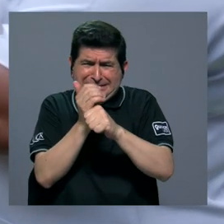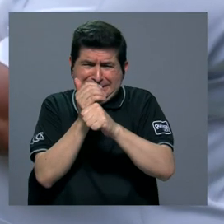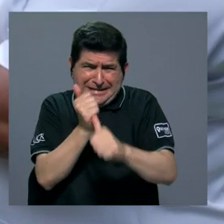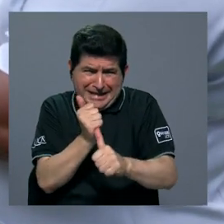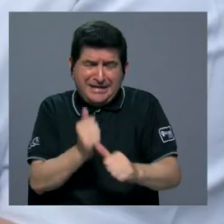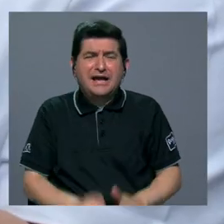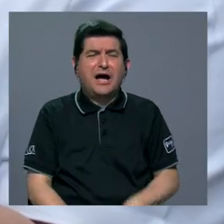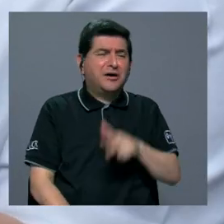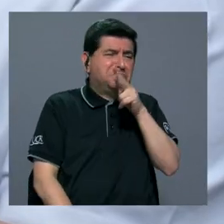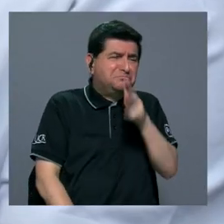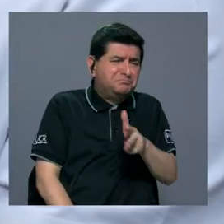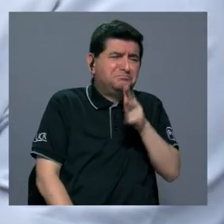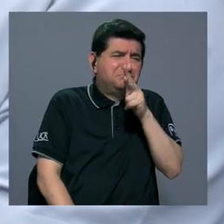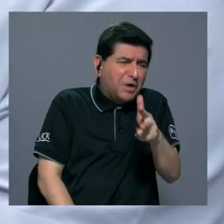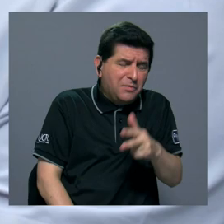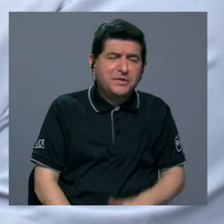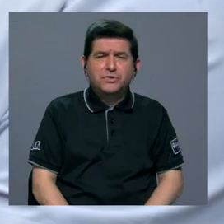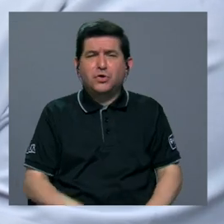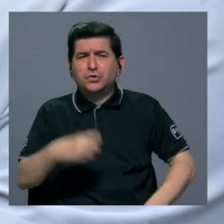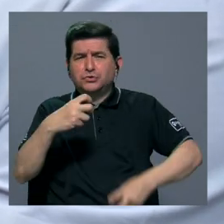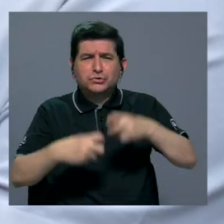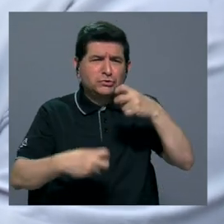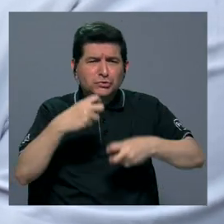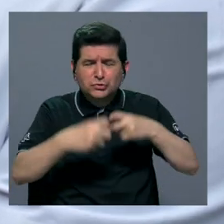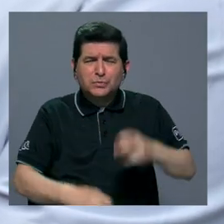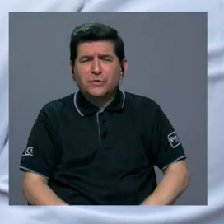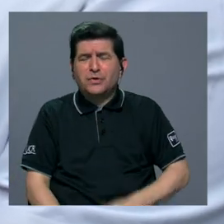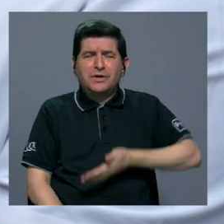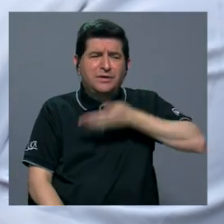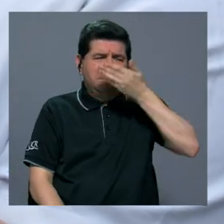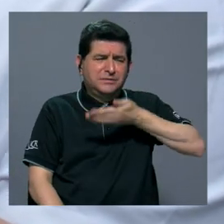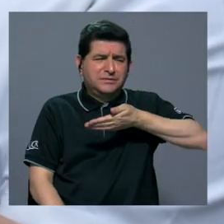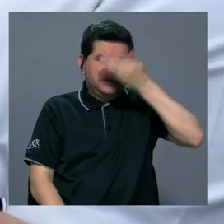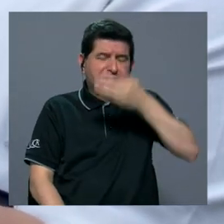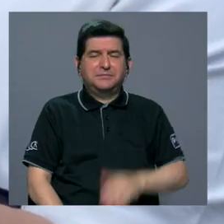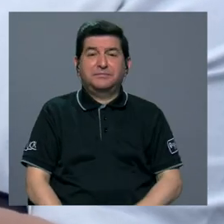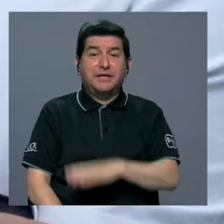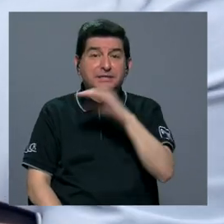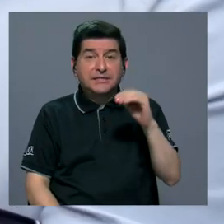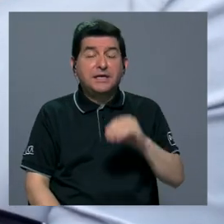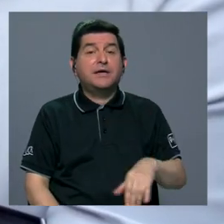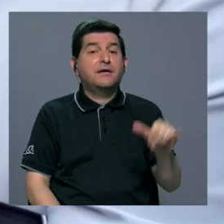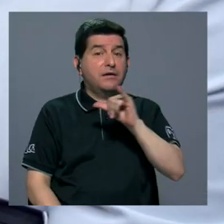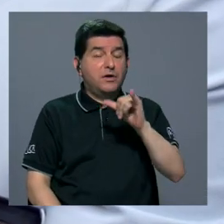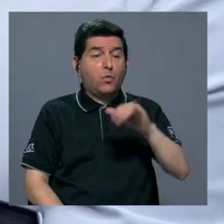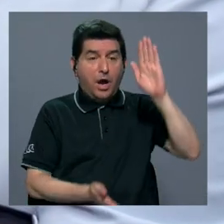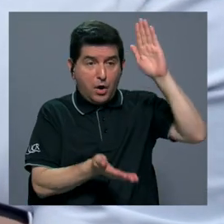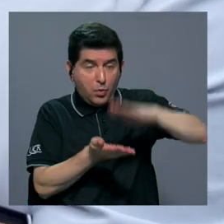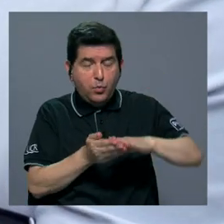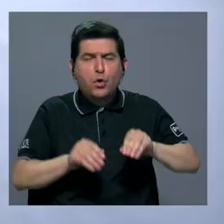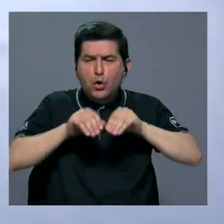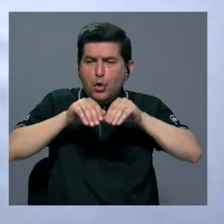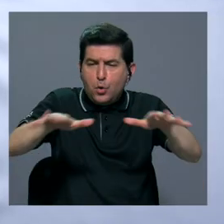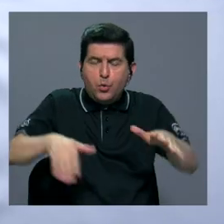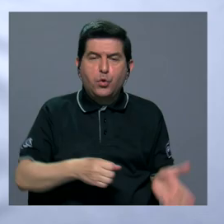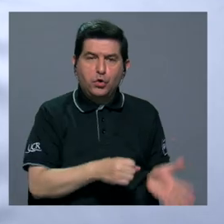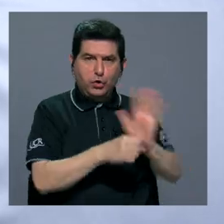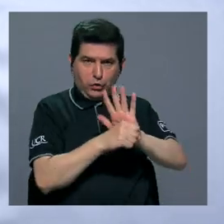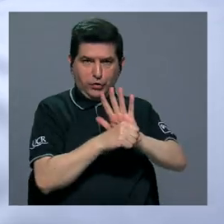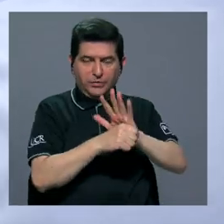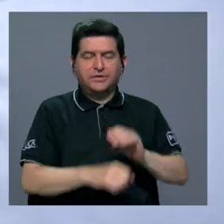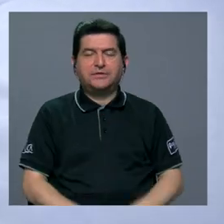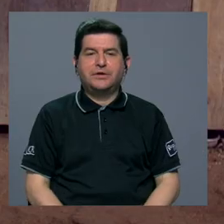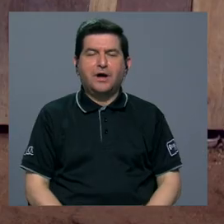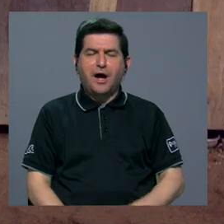diarreas y vómitos y problemas respiratorios y también se ha reducido el contagio de COVID